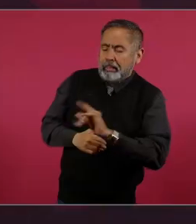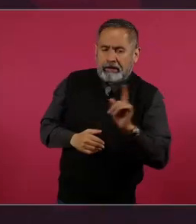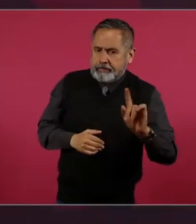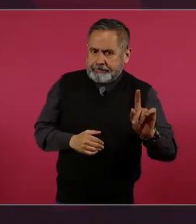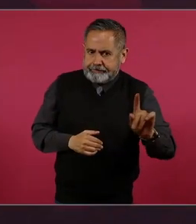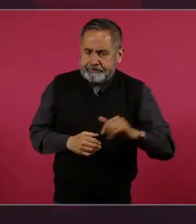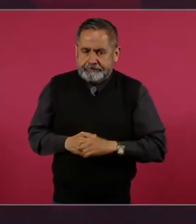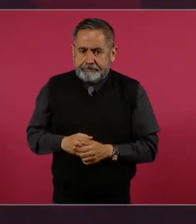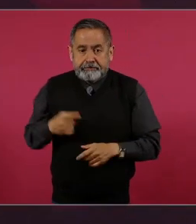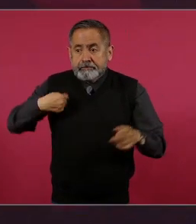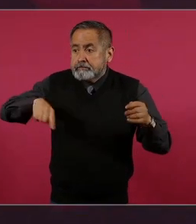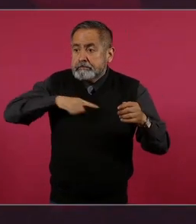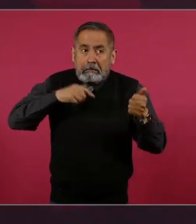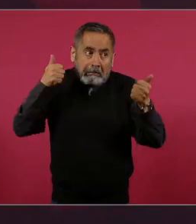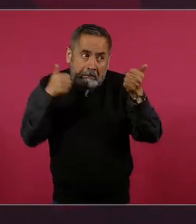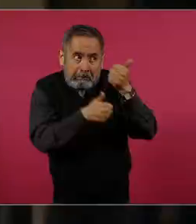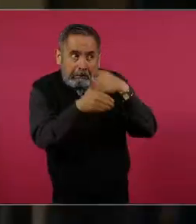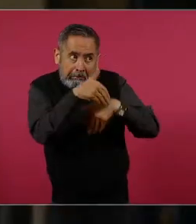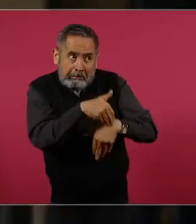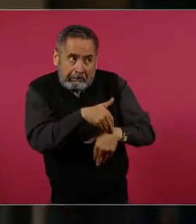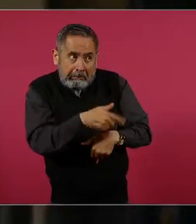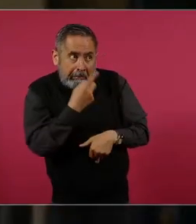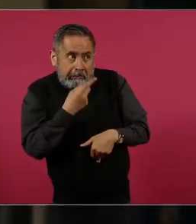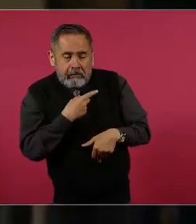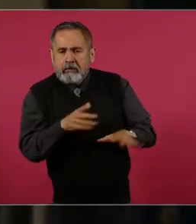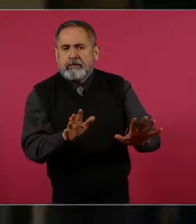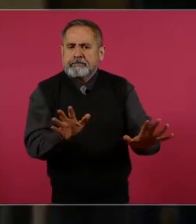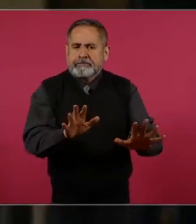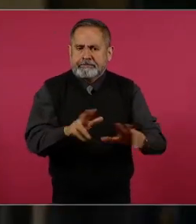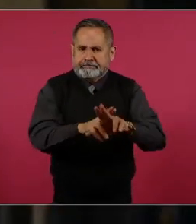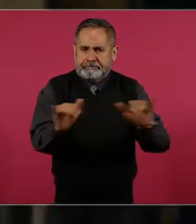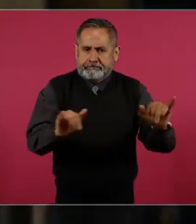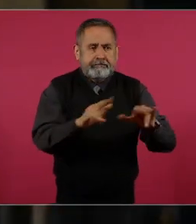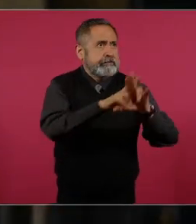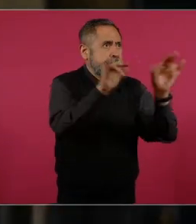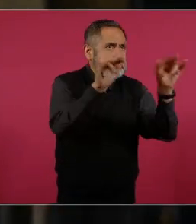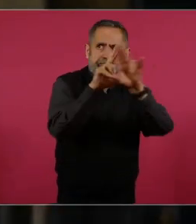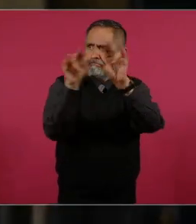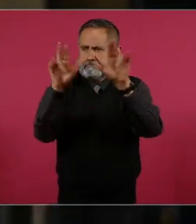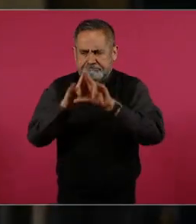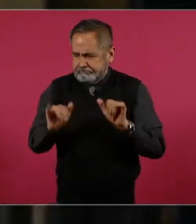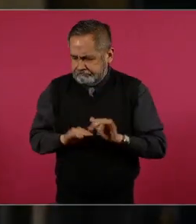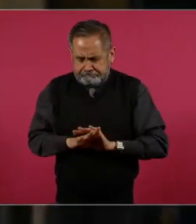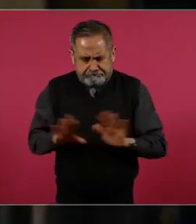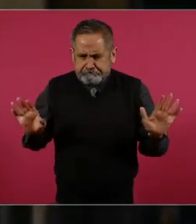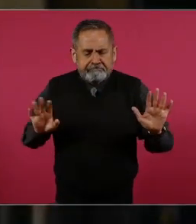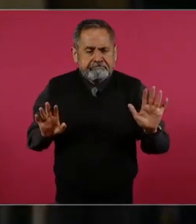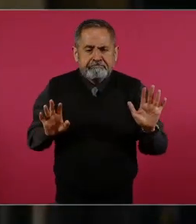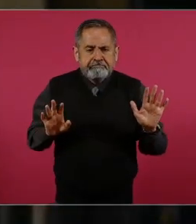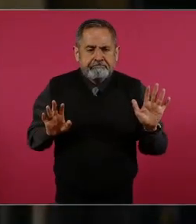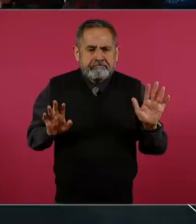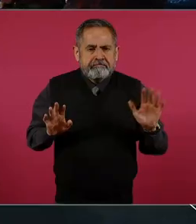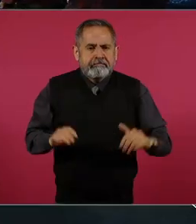frente a ningún gobierno, sea